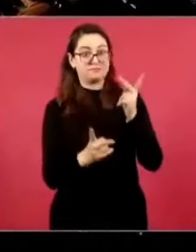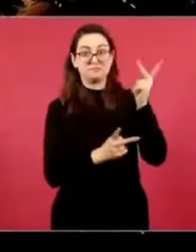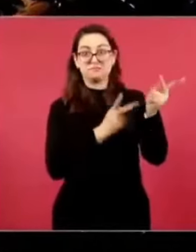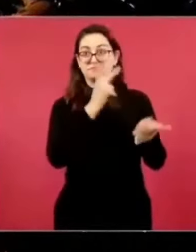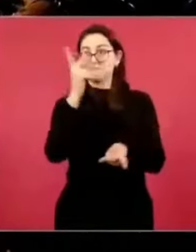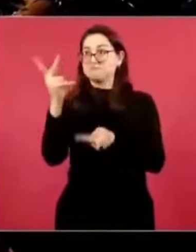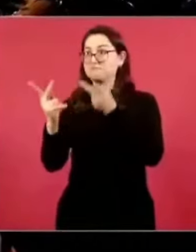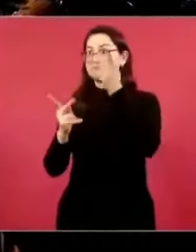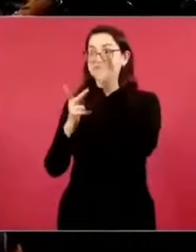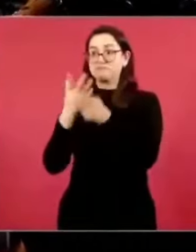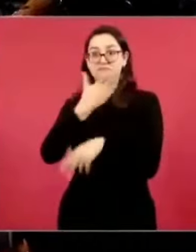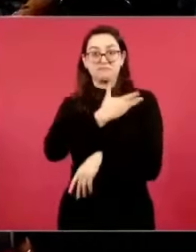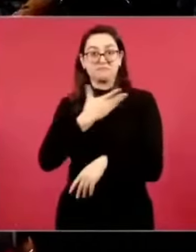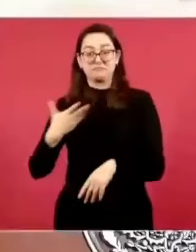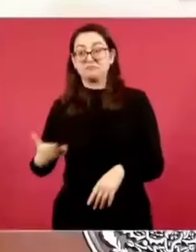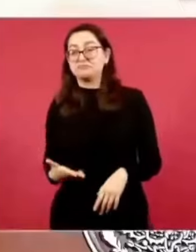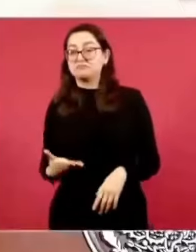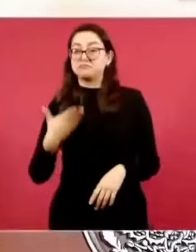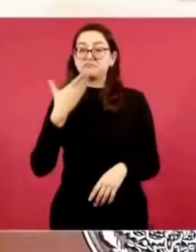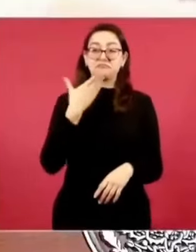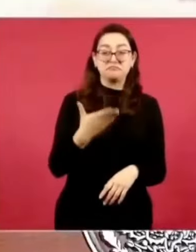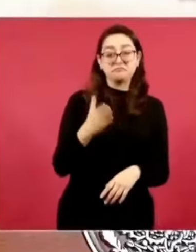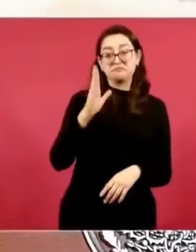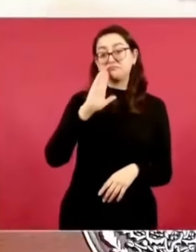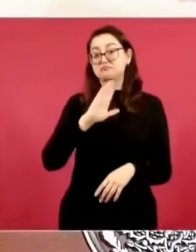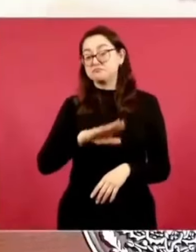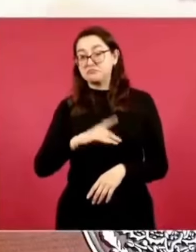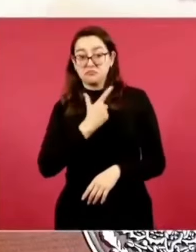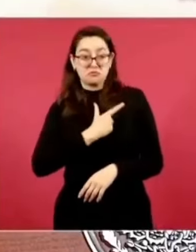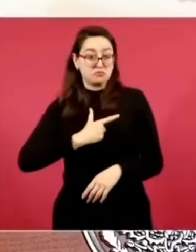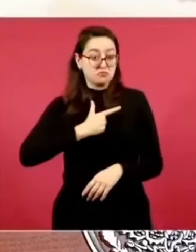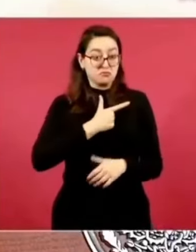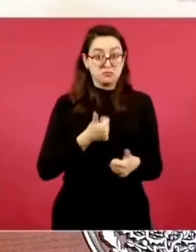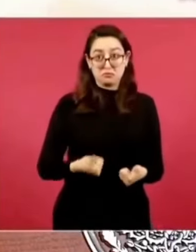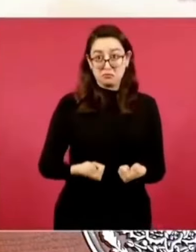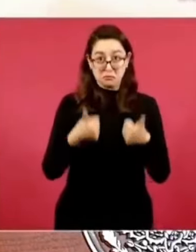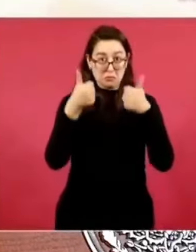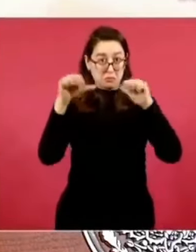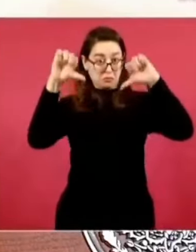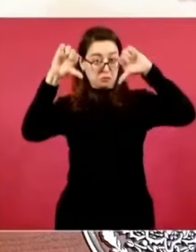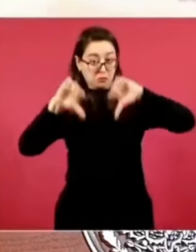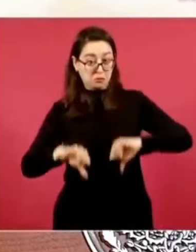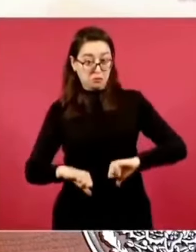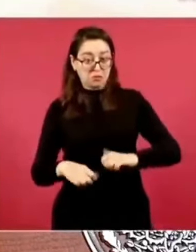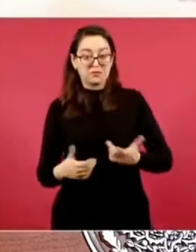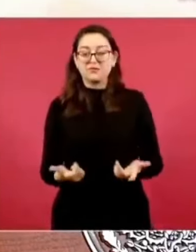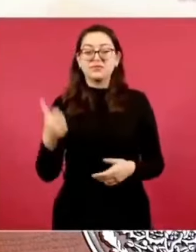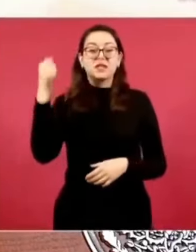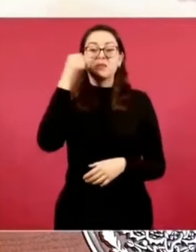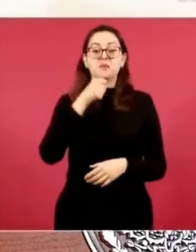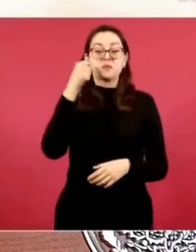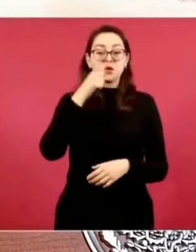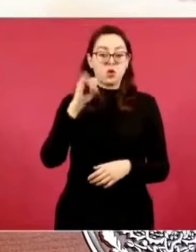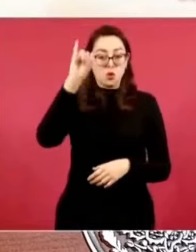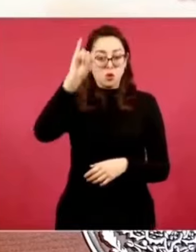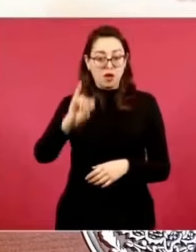en relación al mundo? Porque salen los jueves estas encuestas